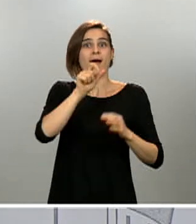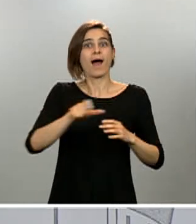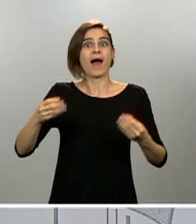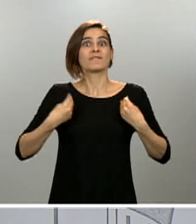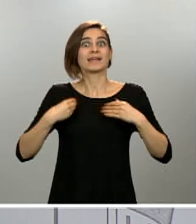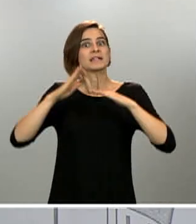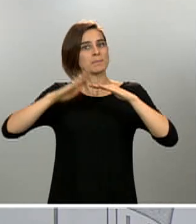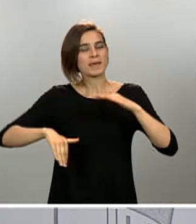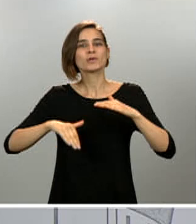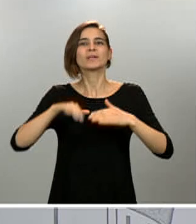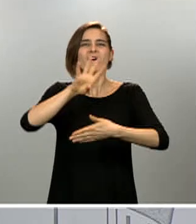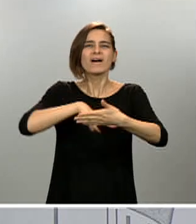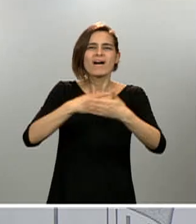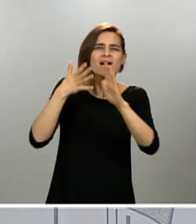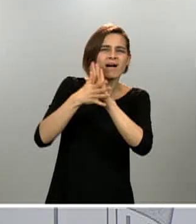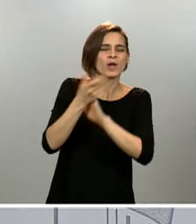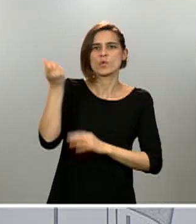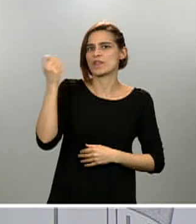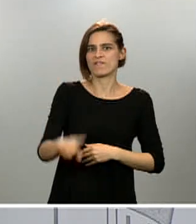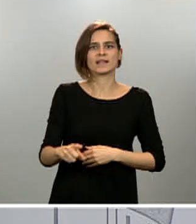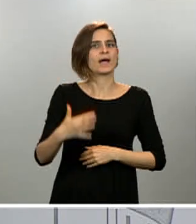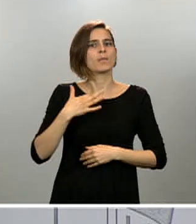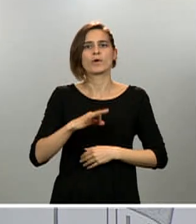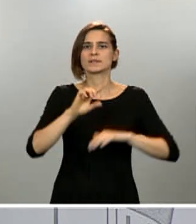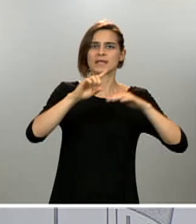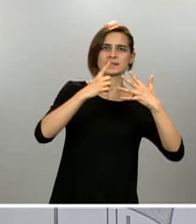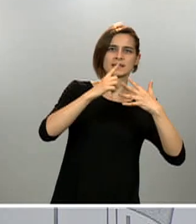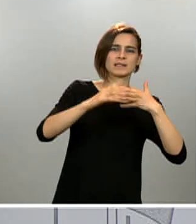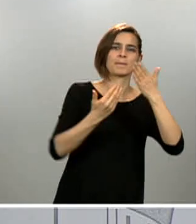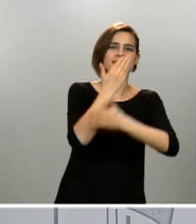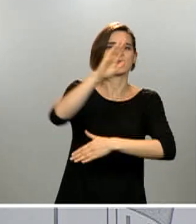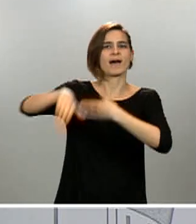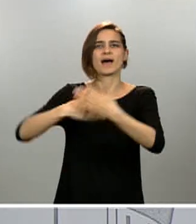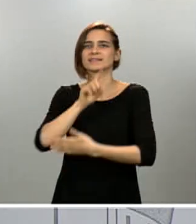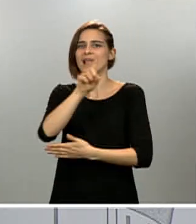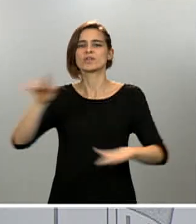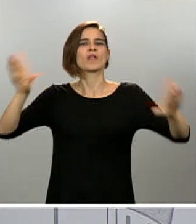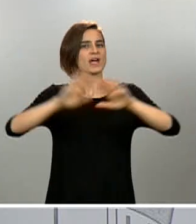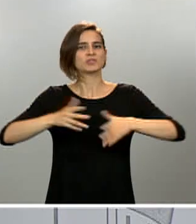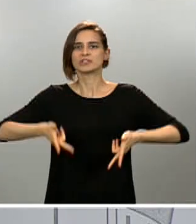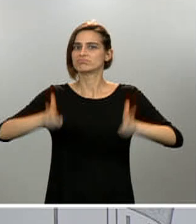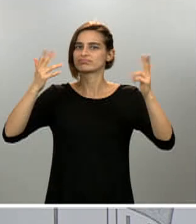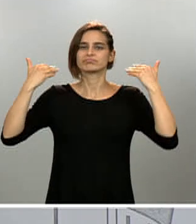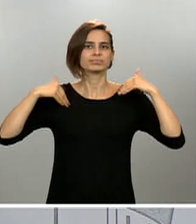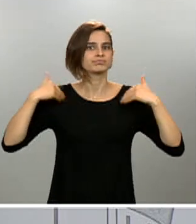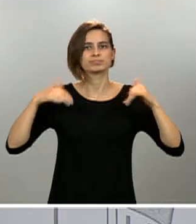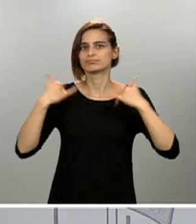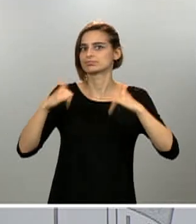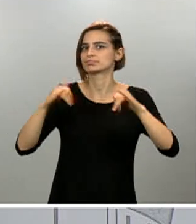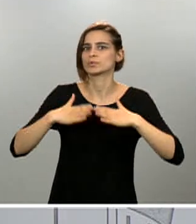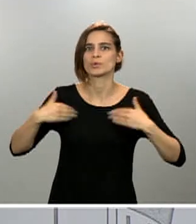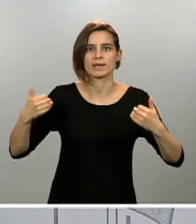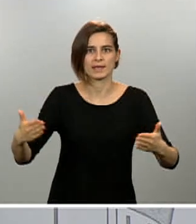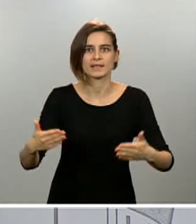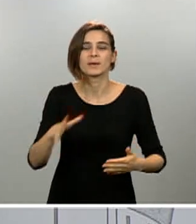actividades desde las seis de la mañana a las once de la noche. No hay riesgo por el número de habitantes que habitan en estos municipios, no hay